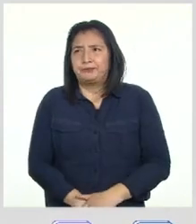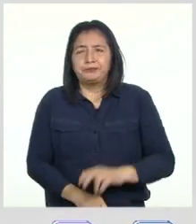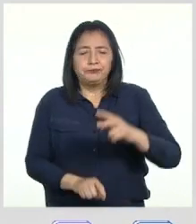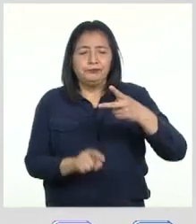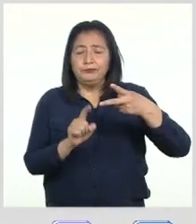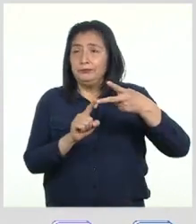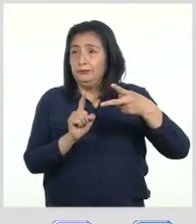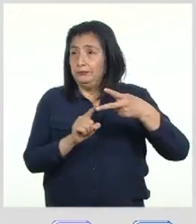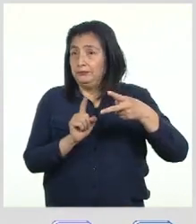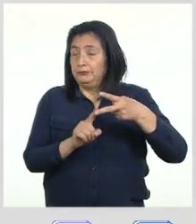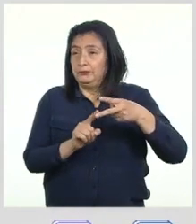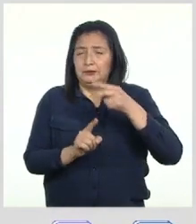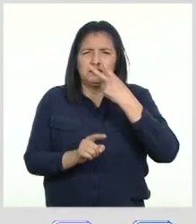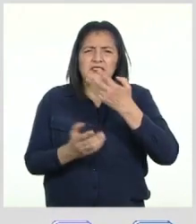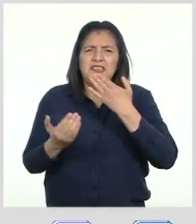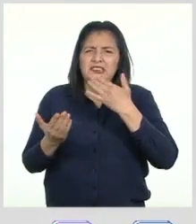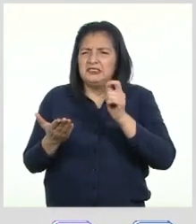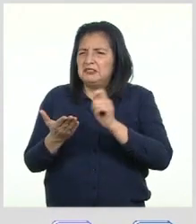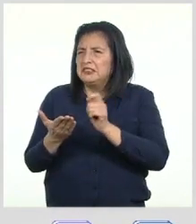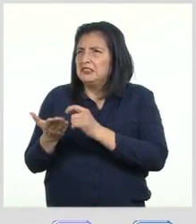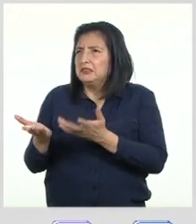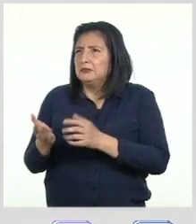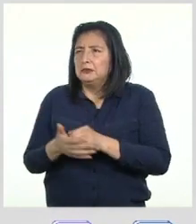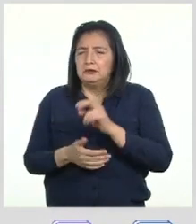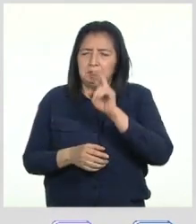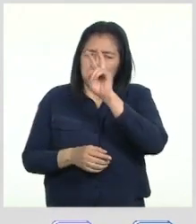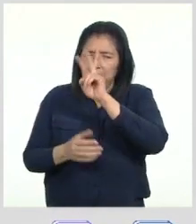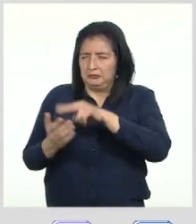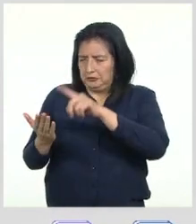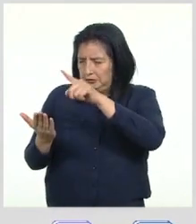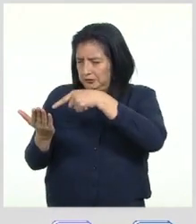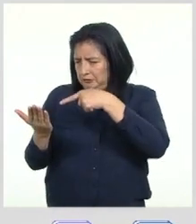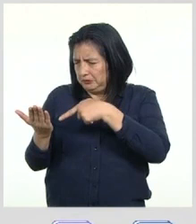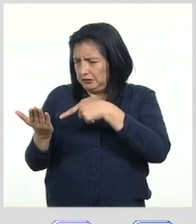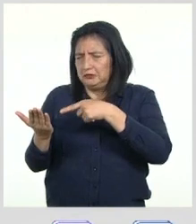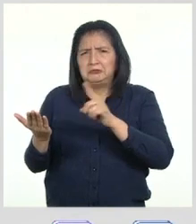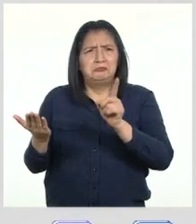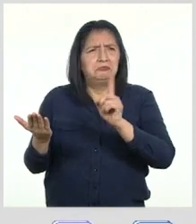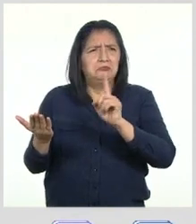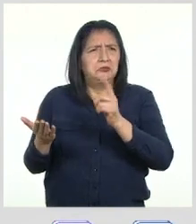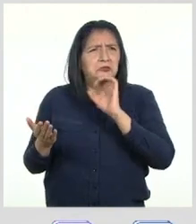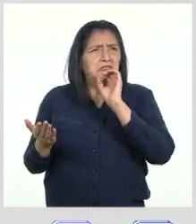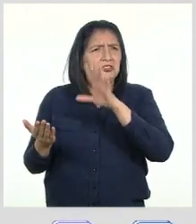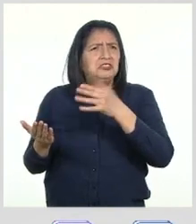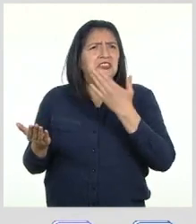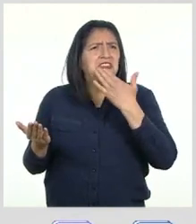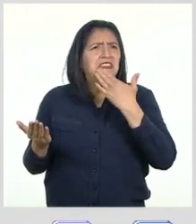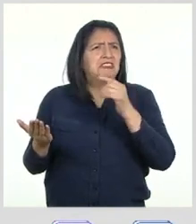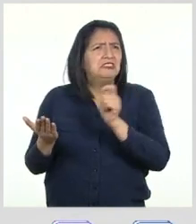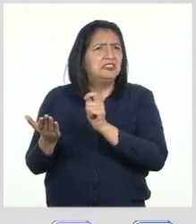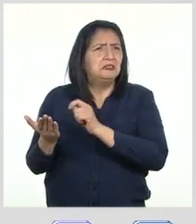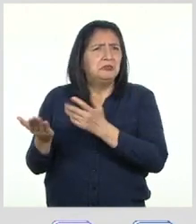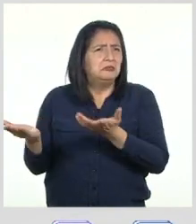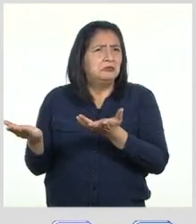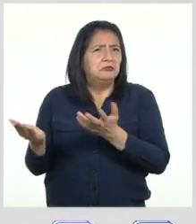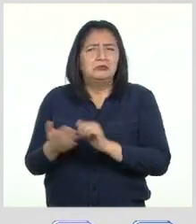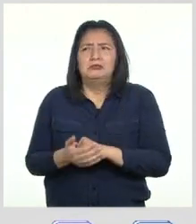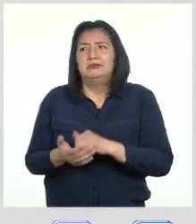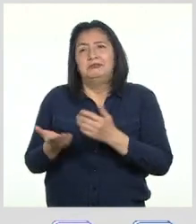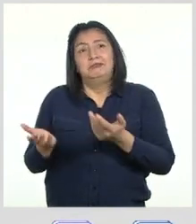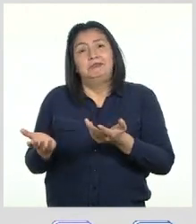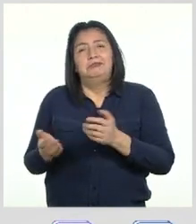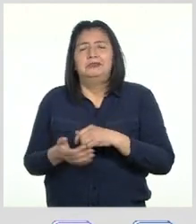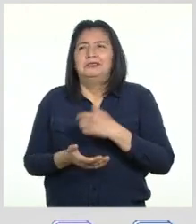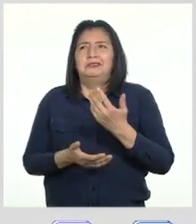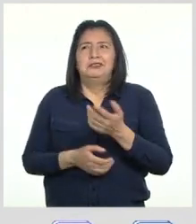segundo paso es verificar el autor Lo que vemos en lo que envió Alejandra es que no se menciona al autor del mensaje De hecho,